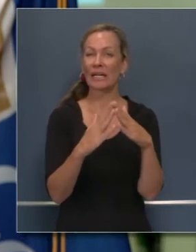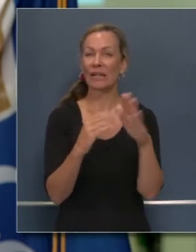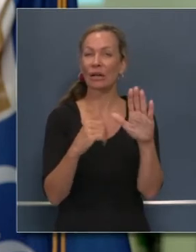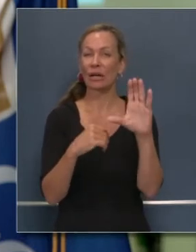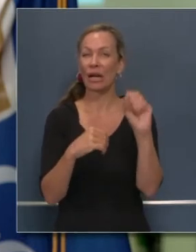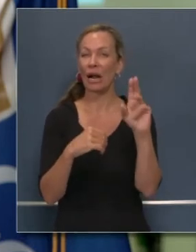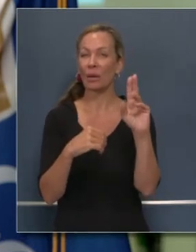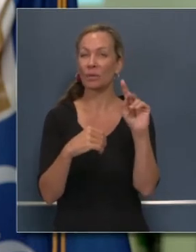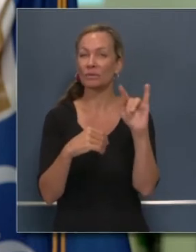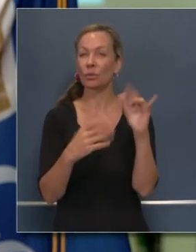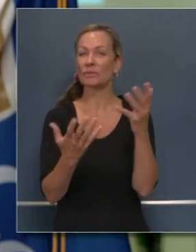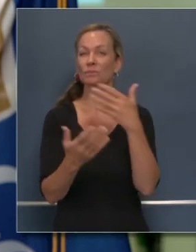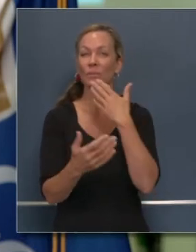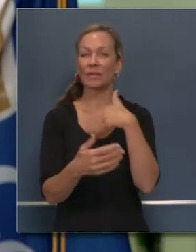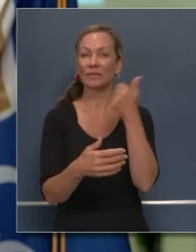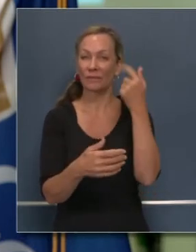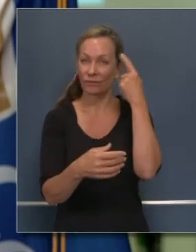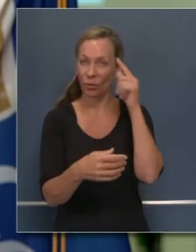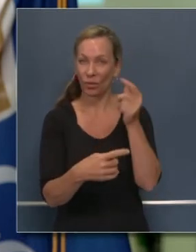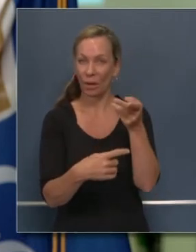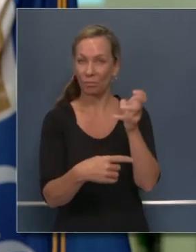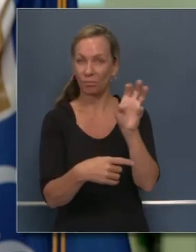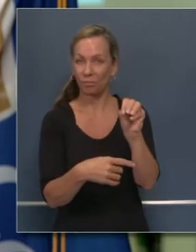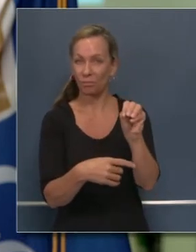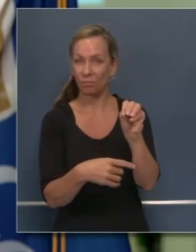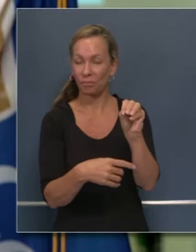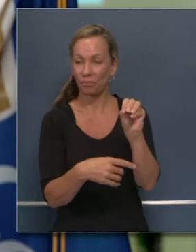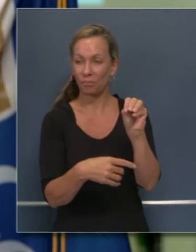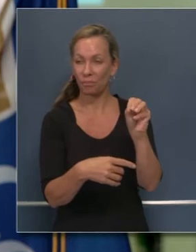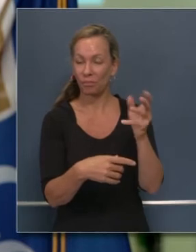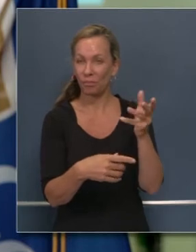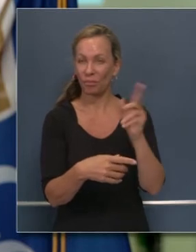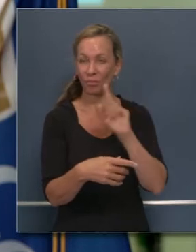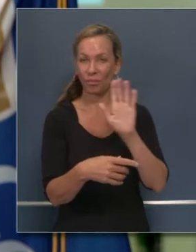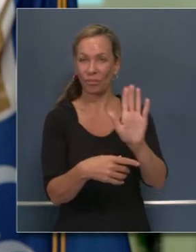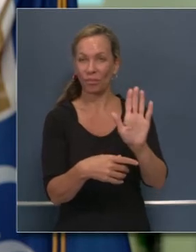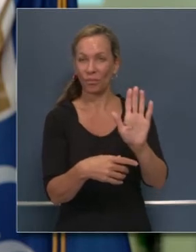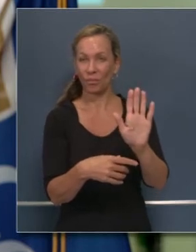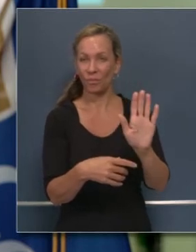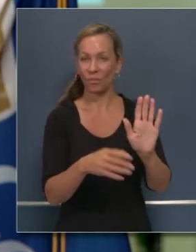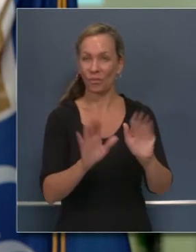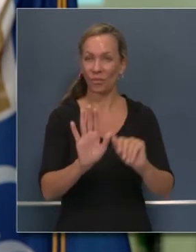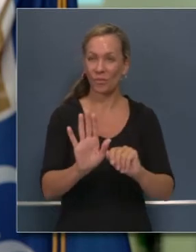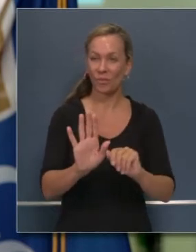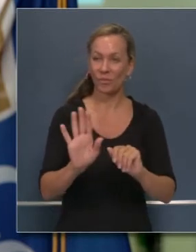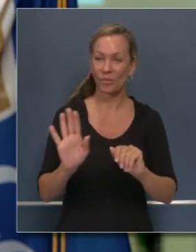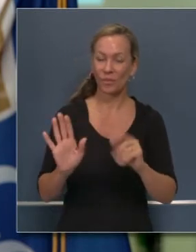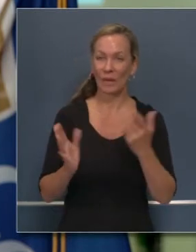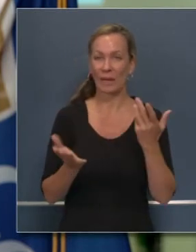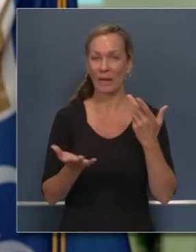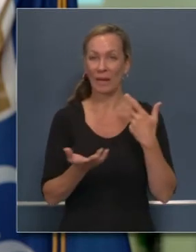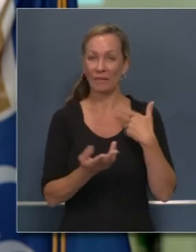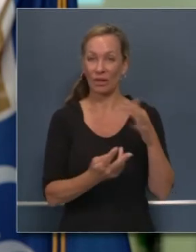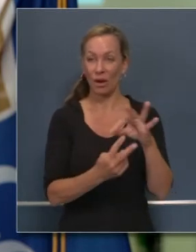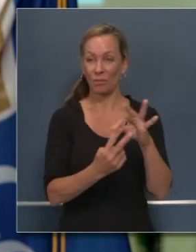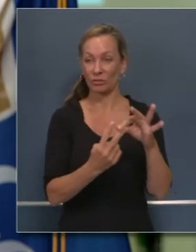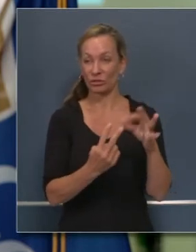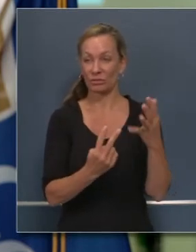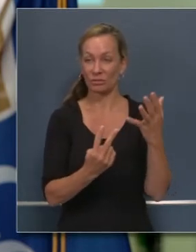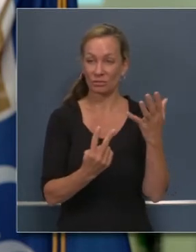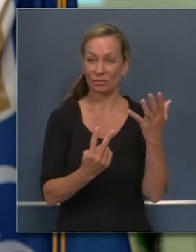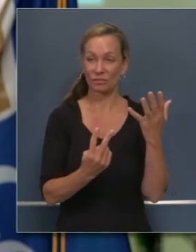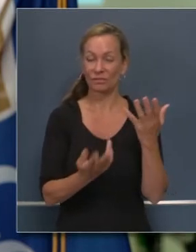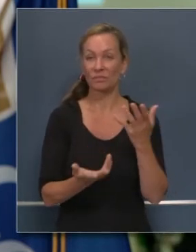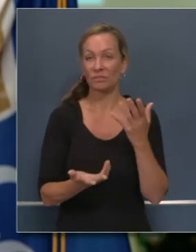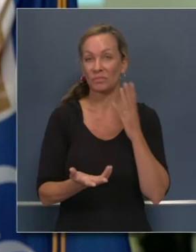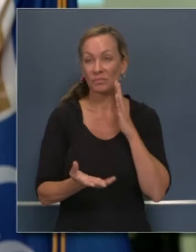mejor para los niños y entonces se moverá a la opción de hacer clases presenciales. Todo esto dependerá de